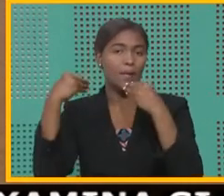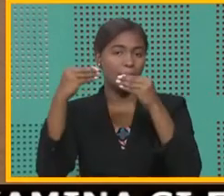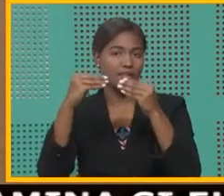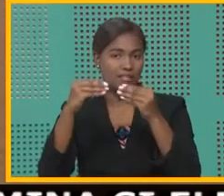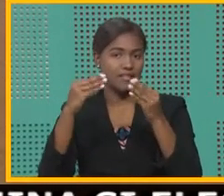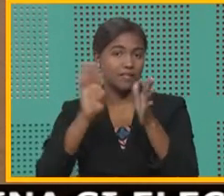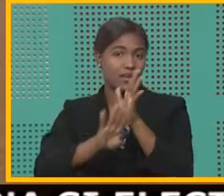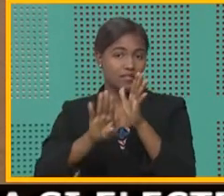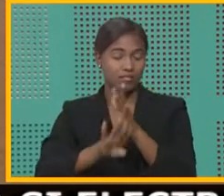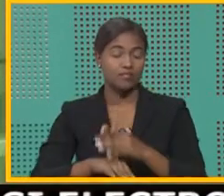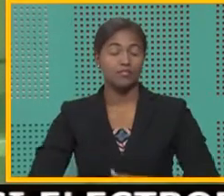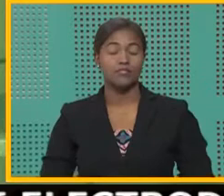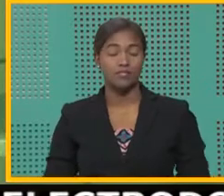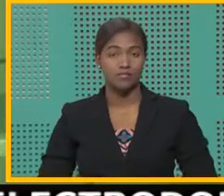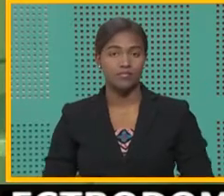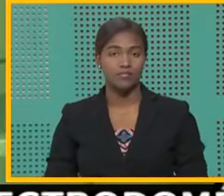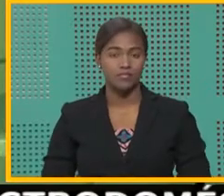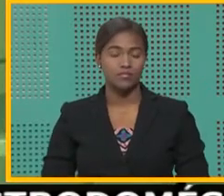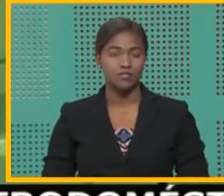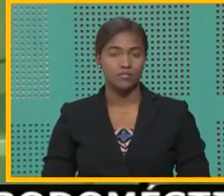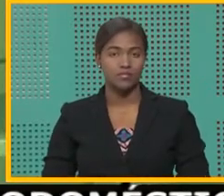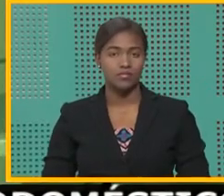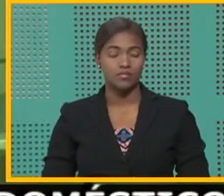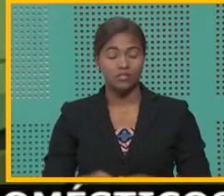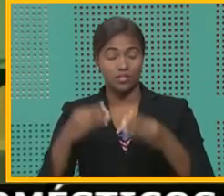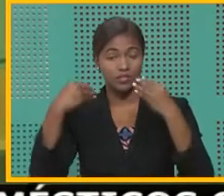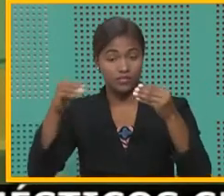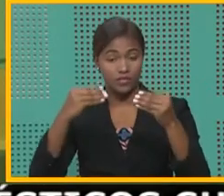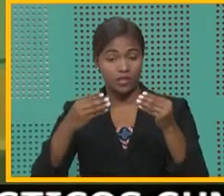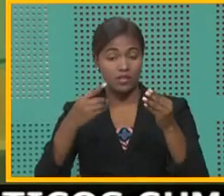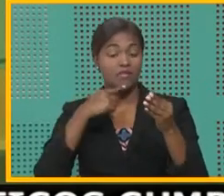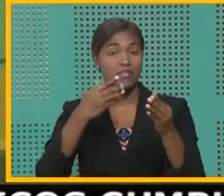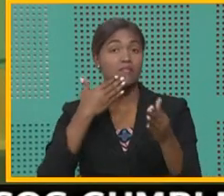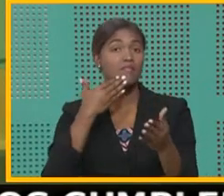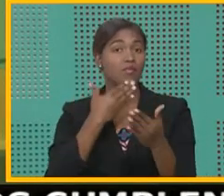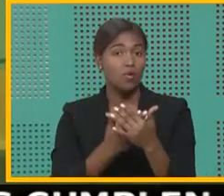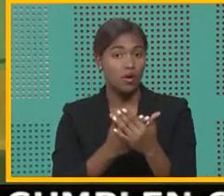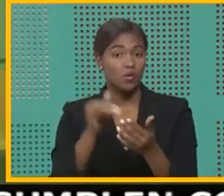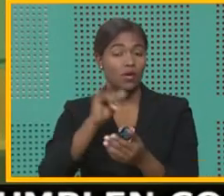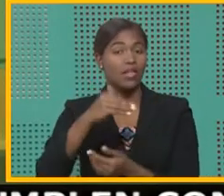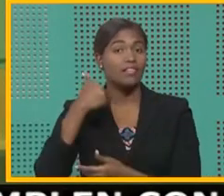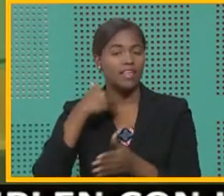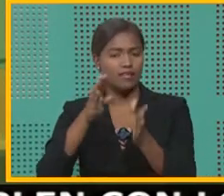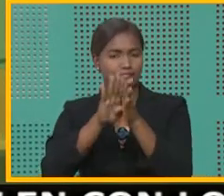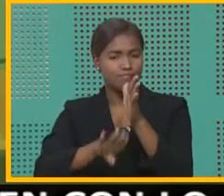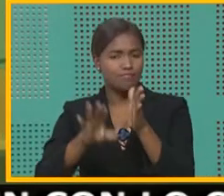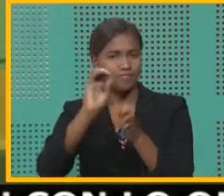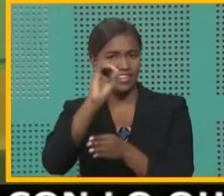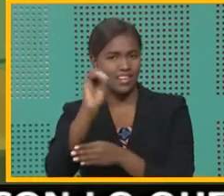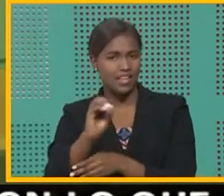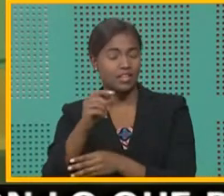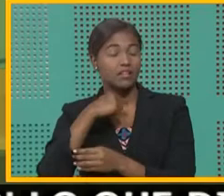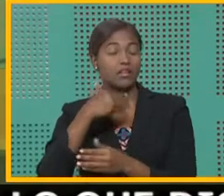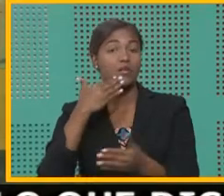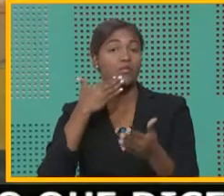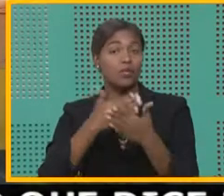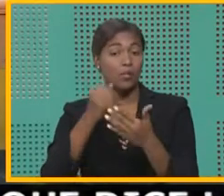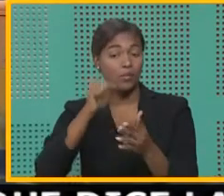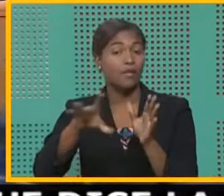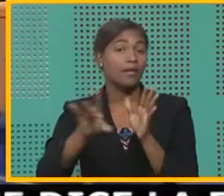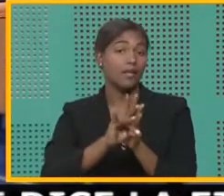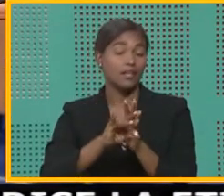Contamos más. Hay ofertas que son muy buenas y hay descuentos importantes que pueden conseguir. Ahora,